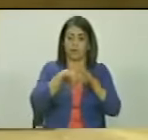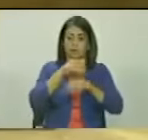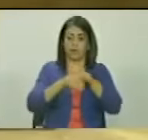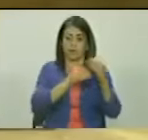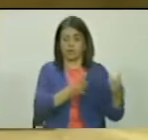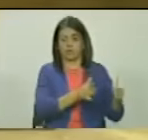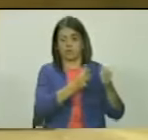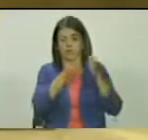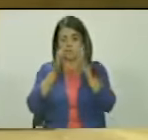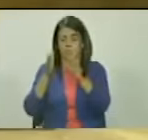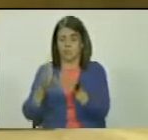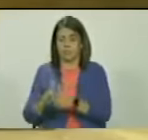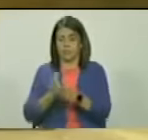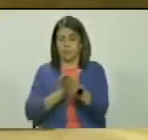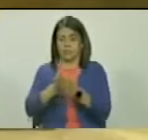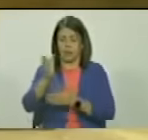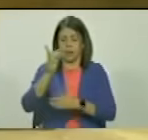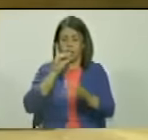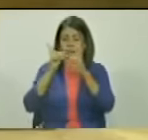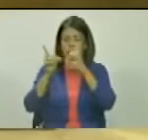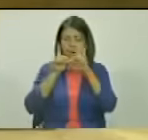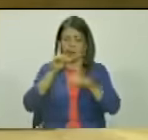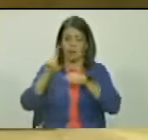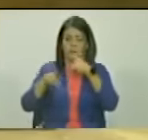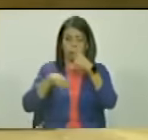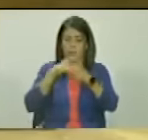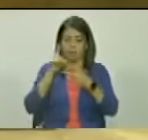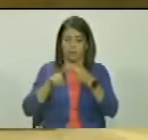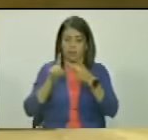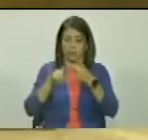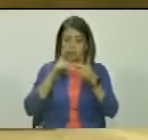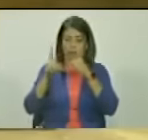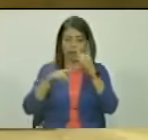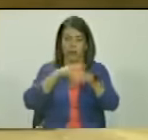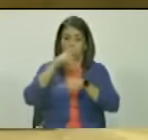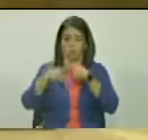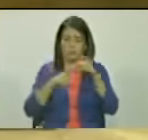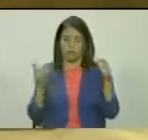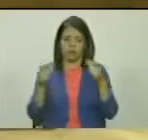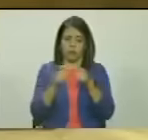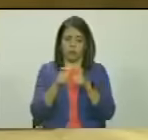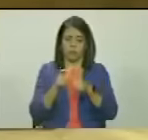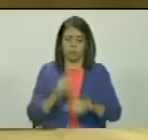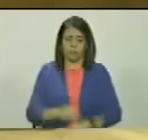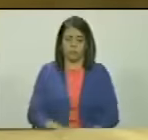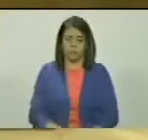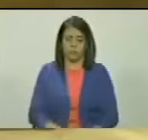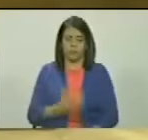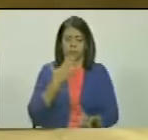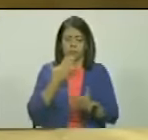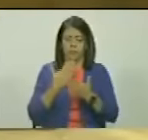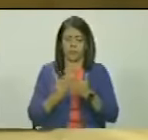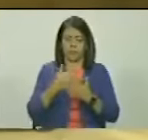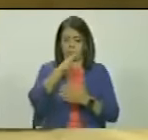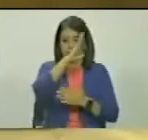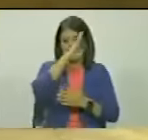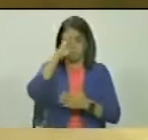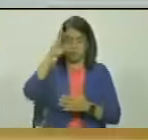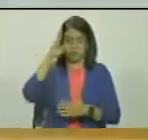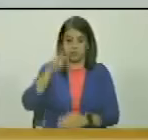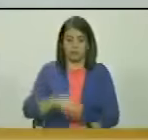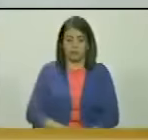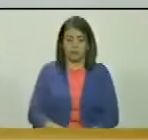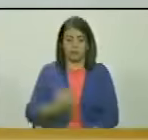sea diferida y seguir la discusión, la segunda discusión, en una próxima sesión. Muchas gracias, querido diputado.